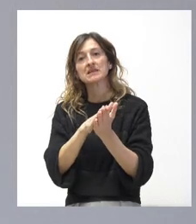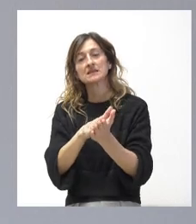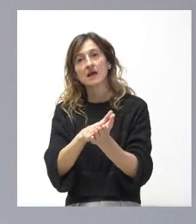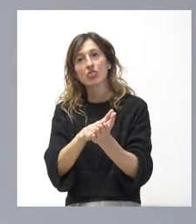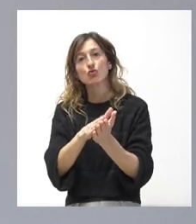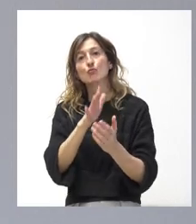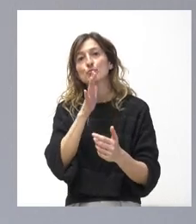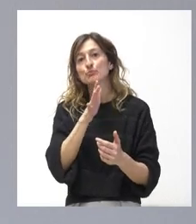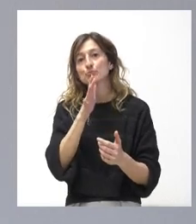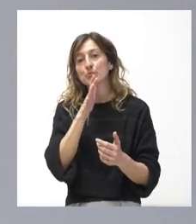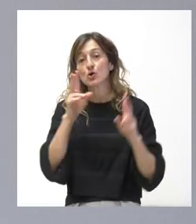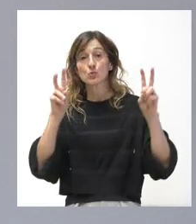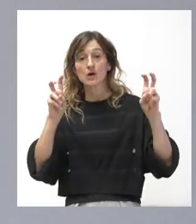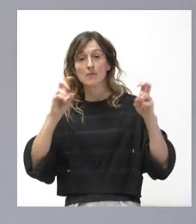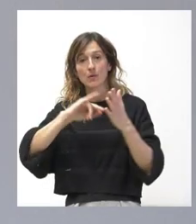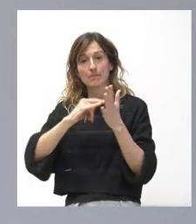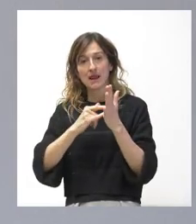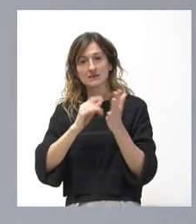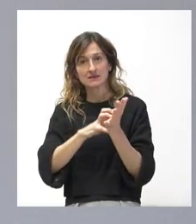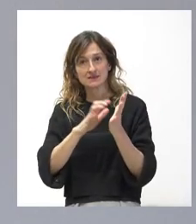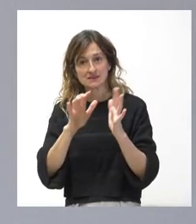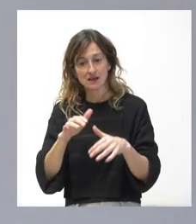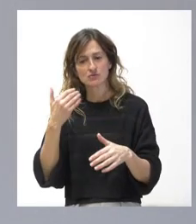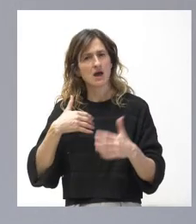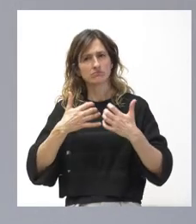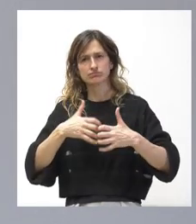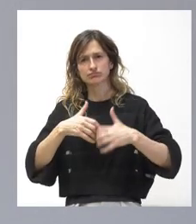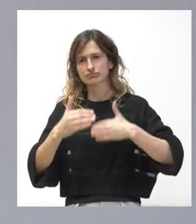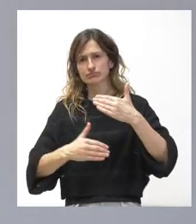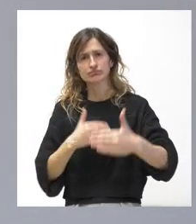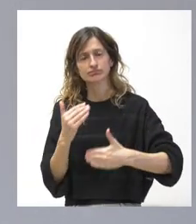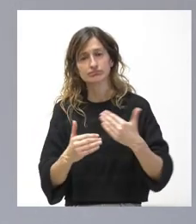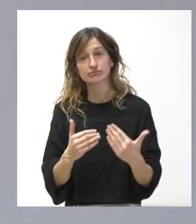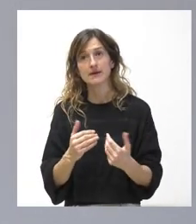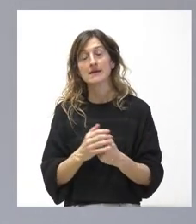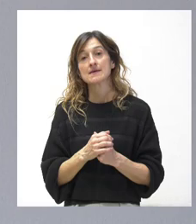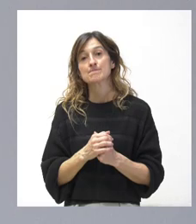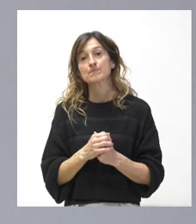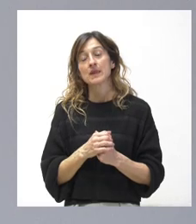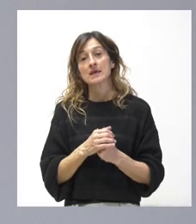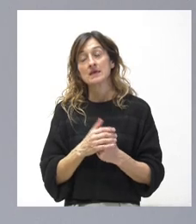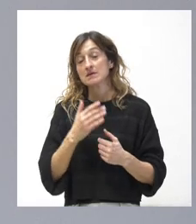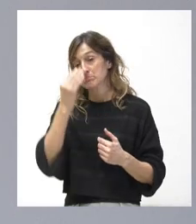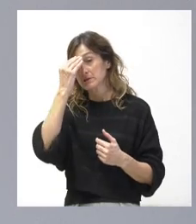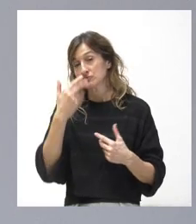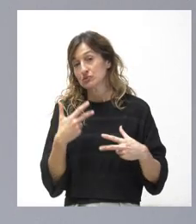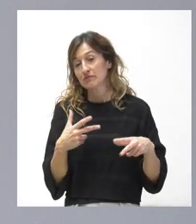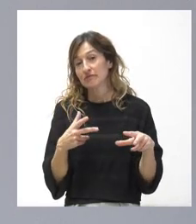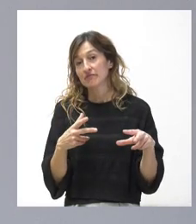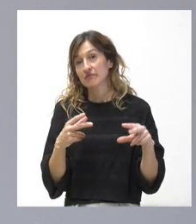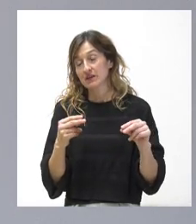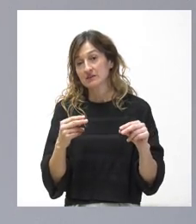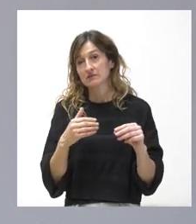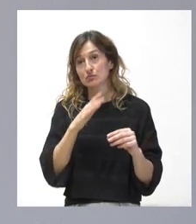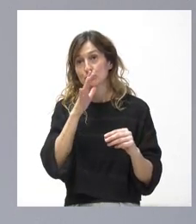nuevo plan regional, un nuevo plan regional que ya está en marcha y que, por tanto, se ha iniciado y que terminará con una declaración